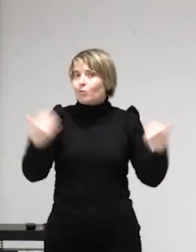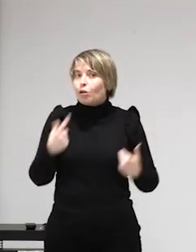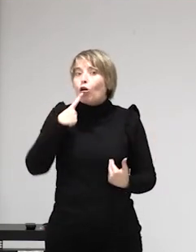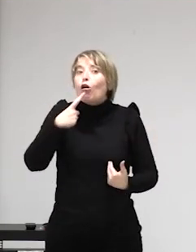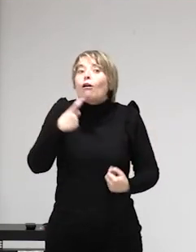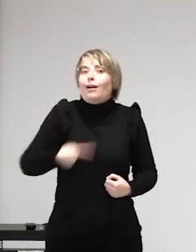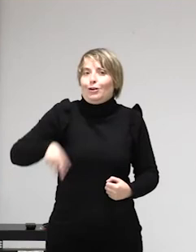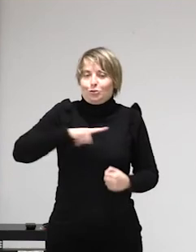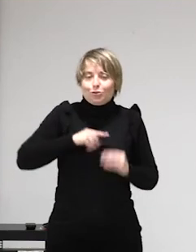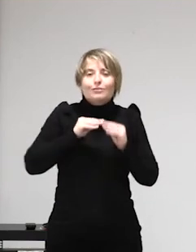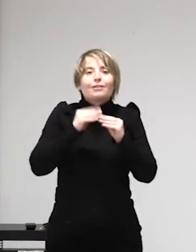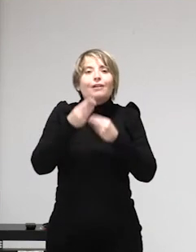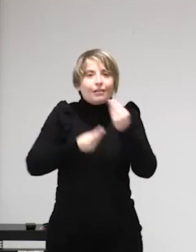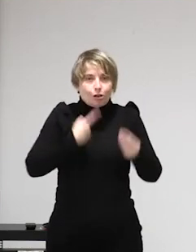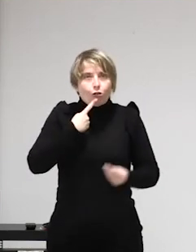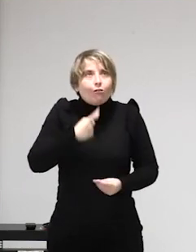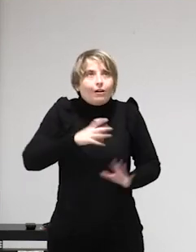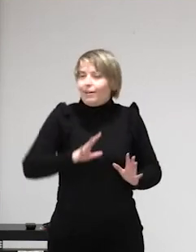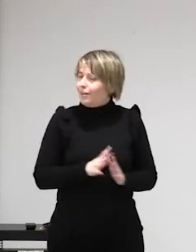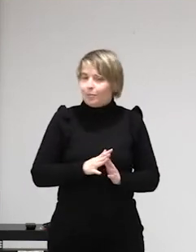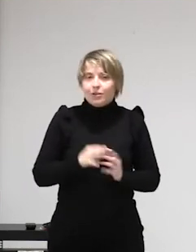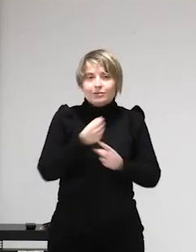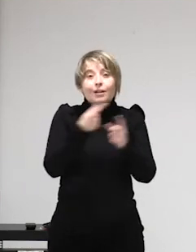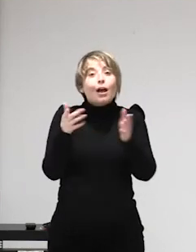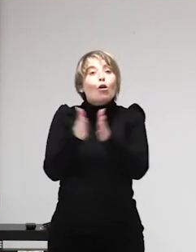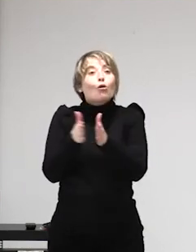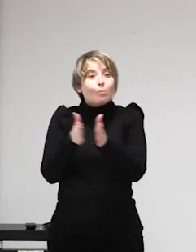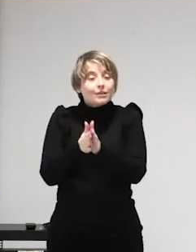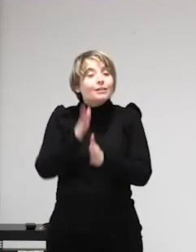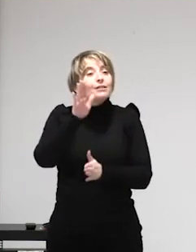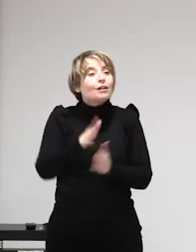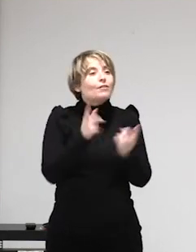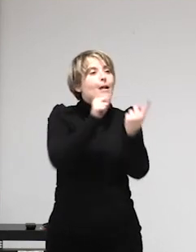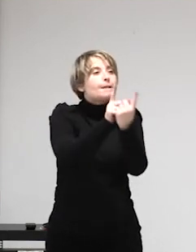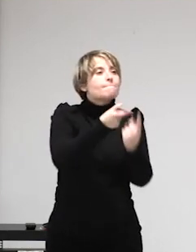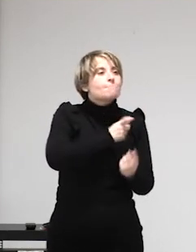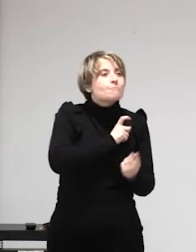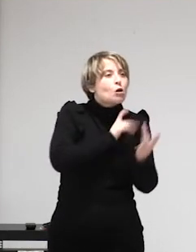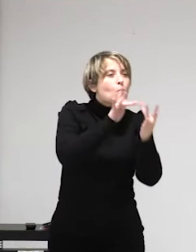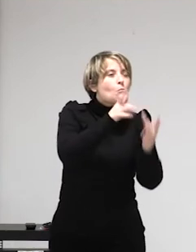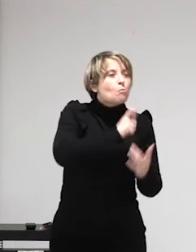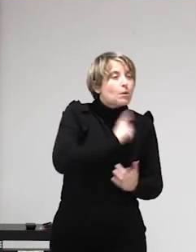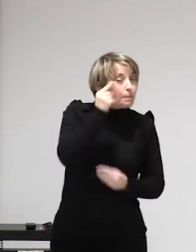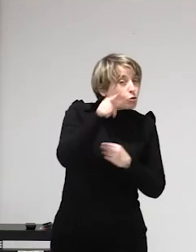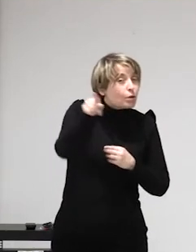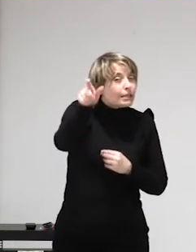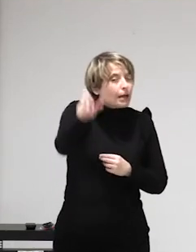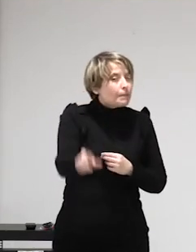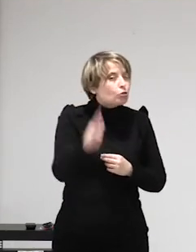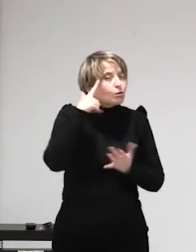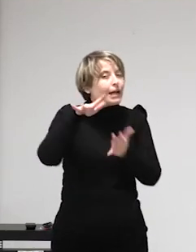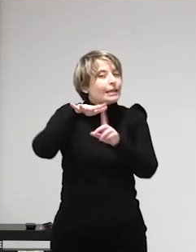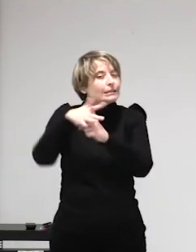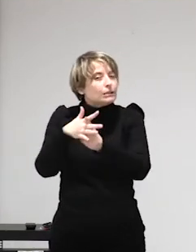sea considerada víctima de trata tiene que pasar un proceso judicial muy costoso vale puede ser que haya personas que